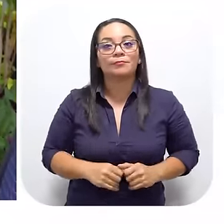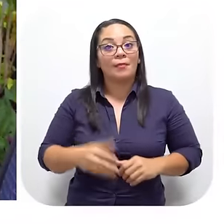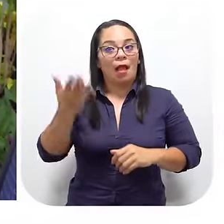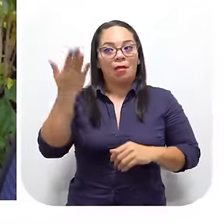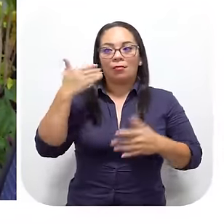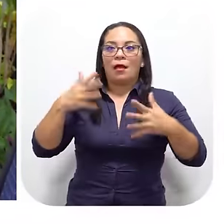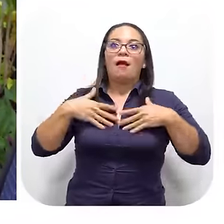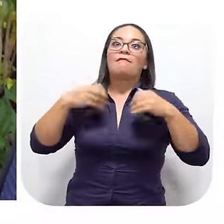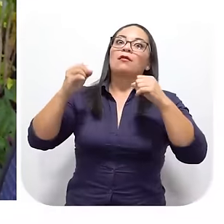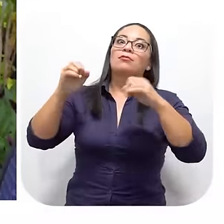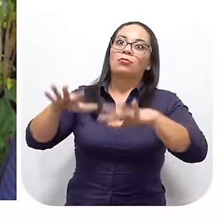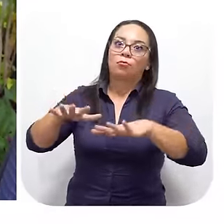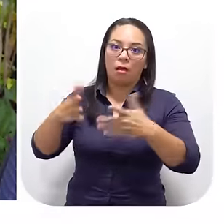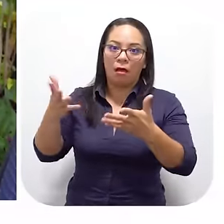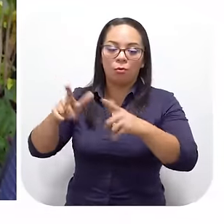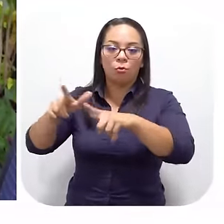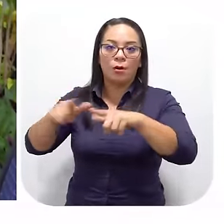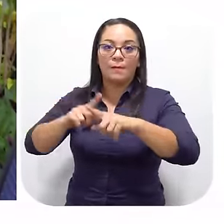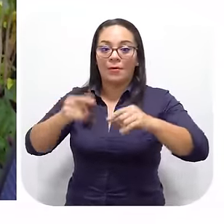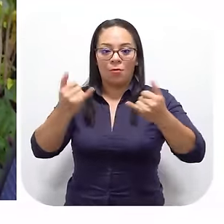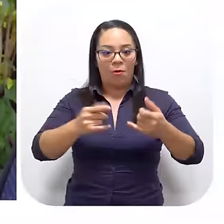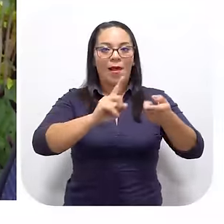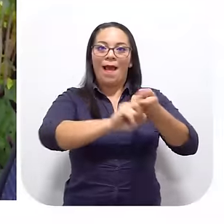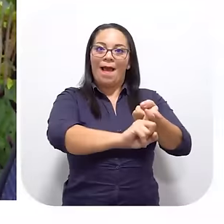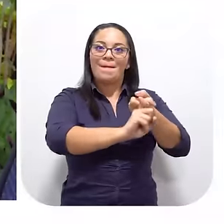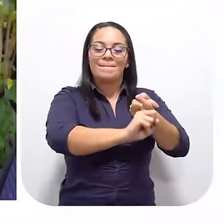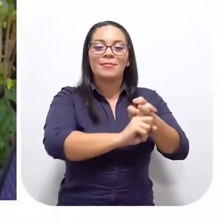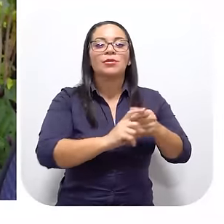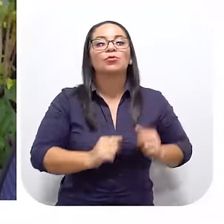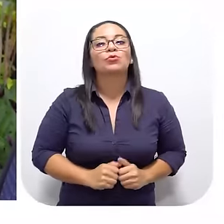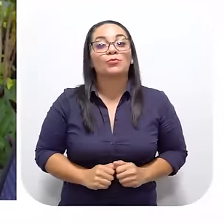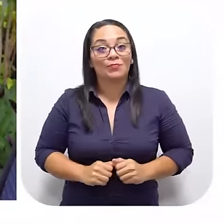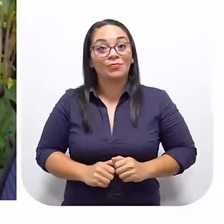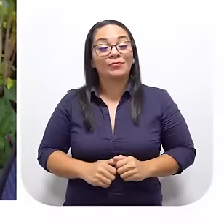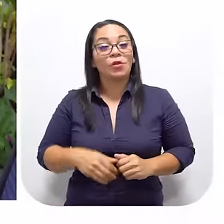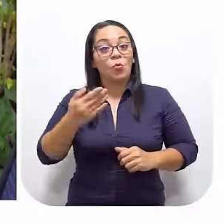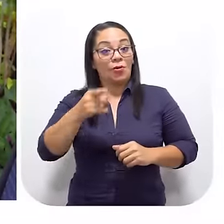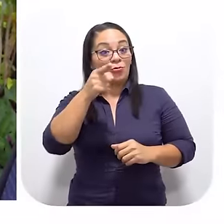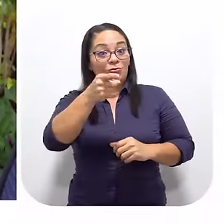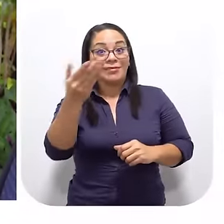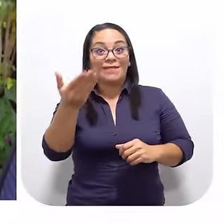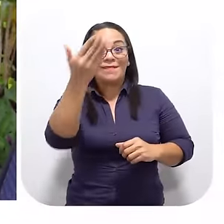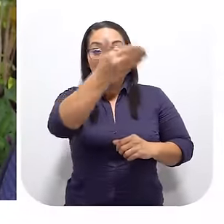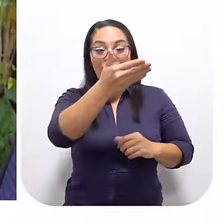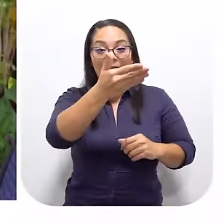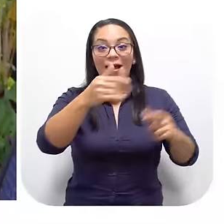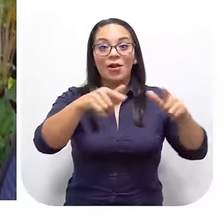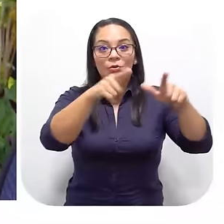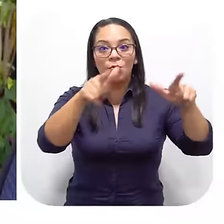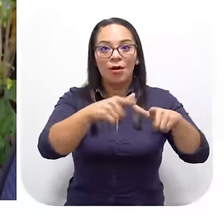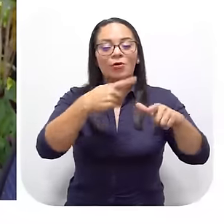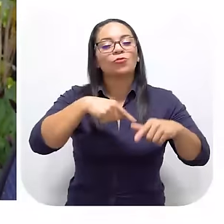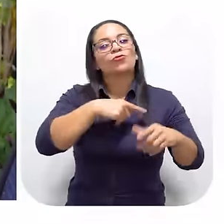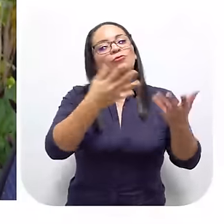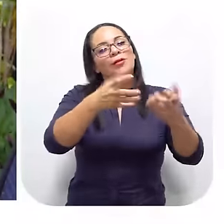decir? Abandono Ahora somos amigos Usted sabe que cuando usted vaya A nuestra zona Lo